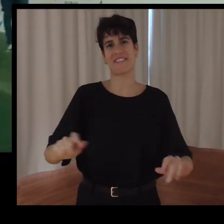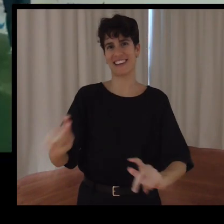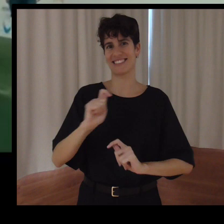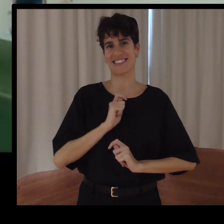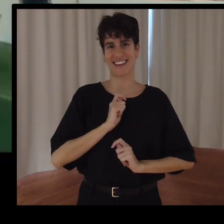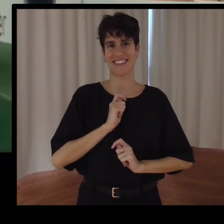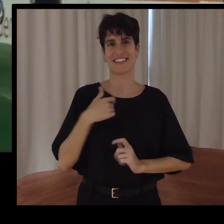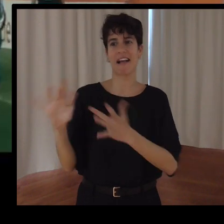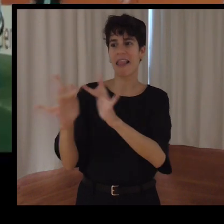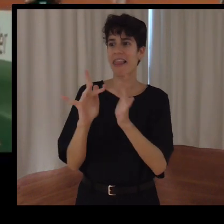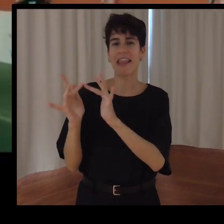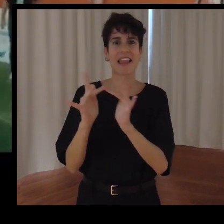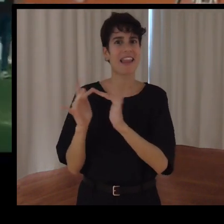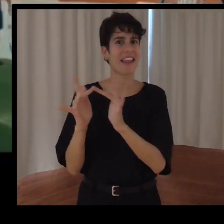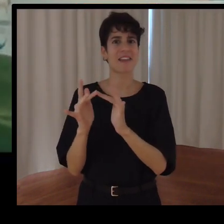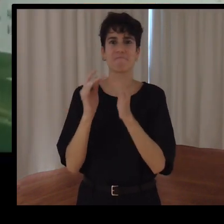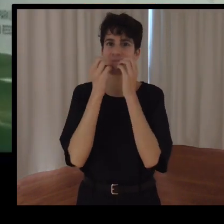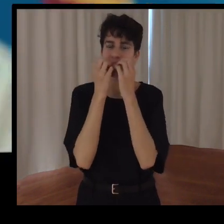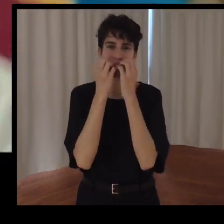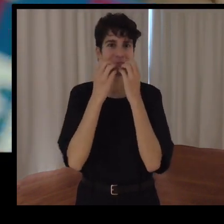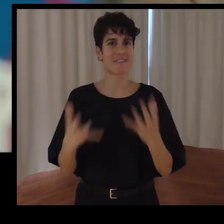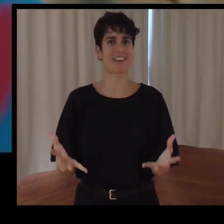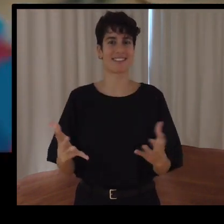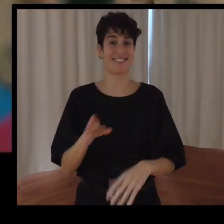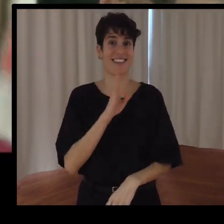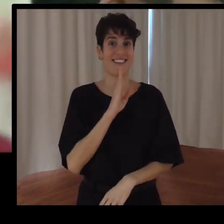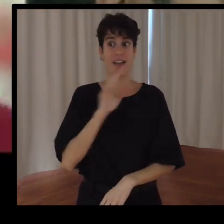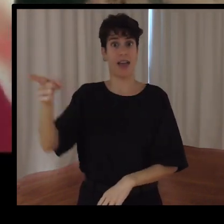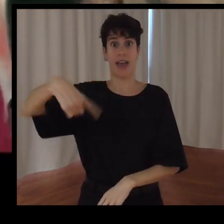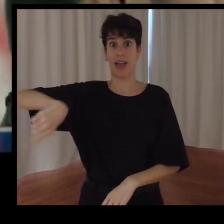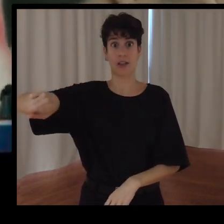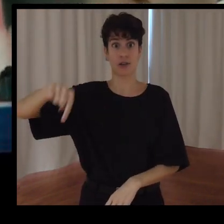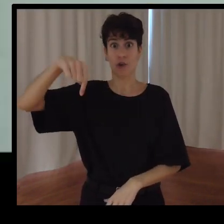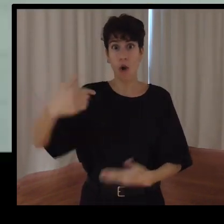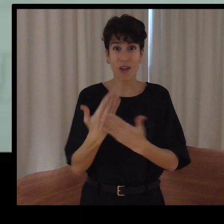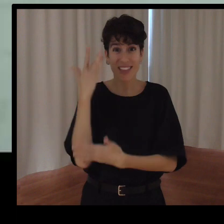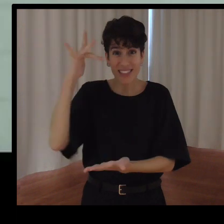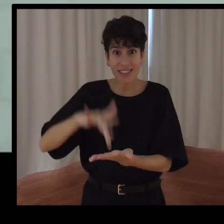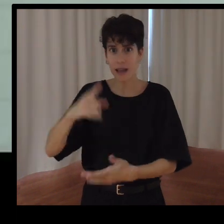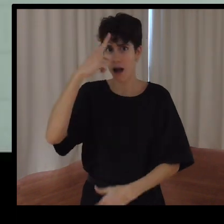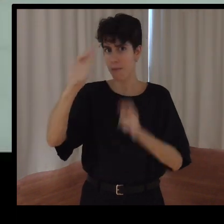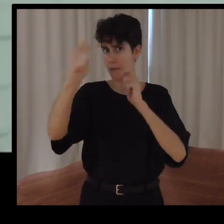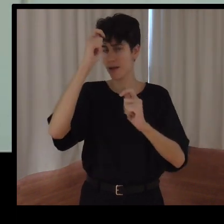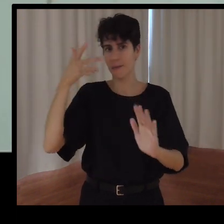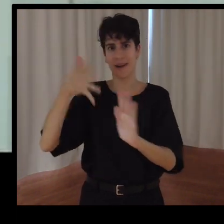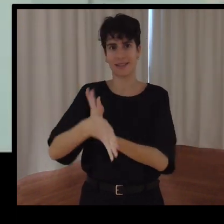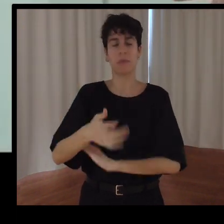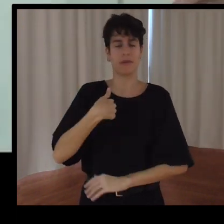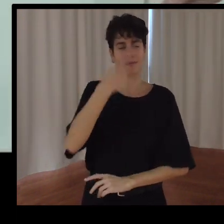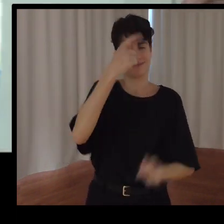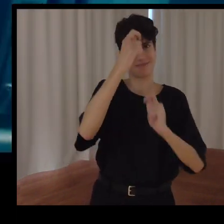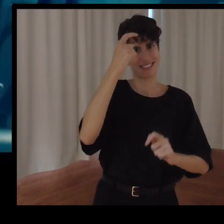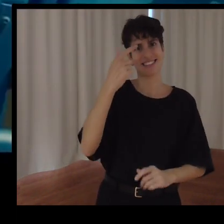rato fantástico, que como he dicho antes, ellos no creo que olviden esta jornada, pero yo tampoco. Yo creo que esto me